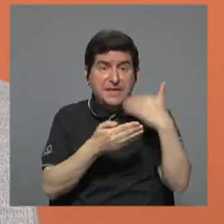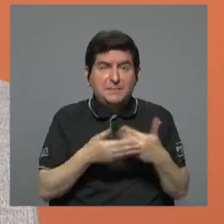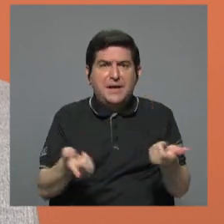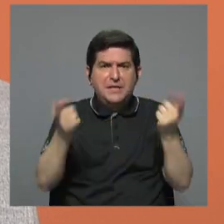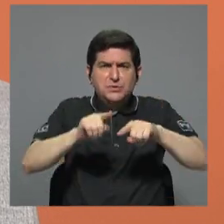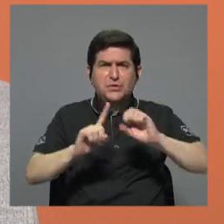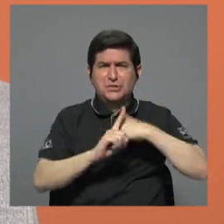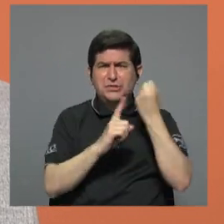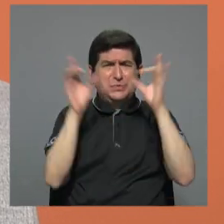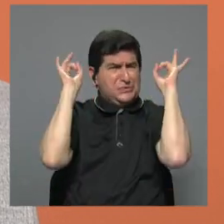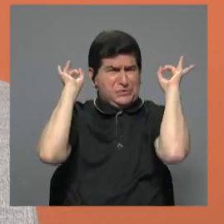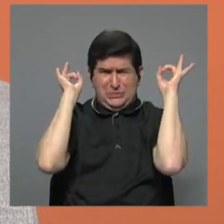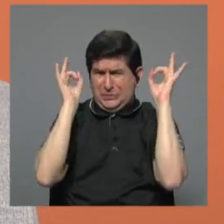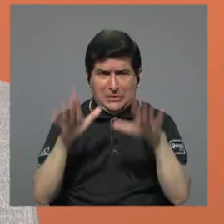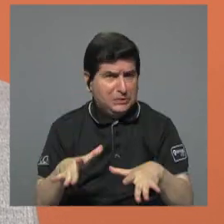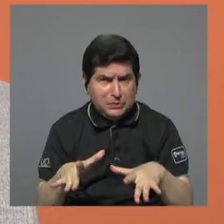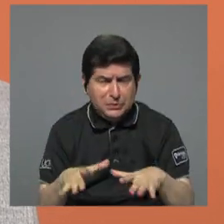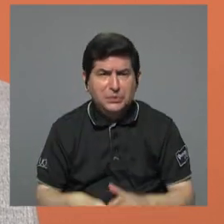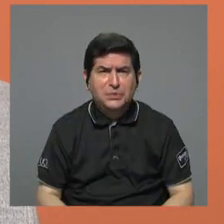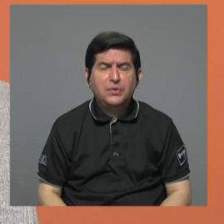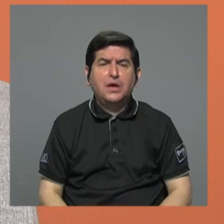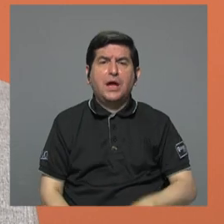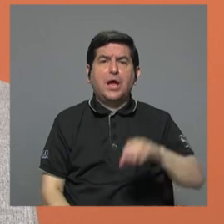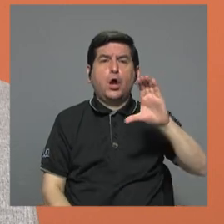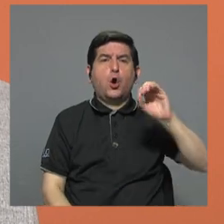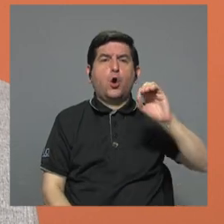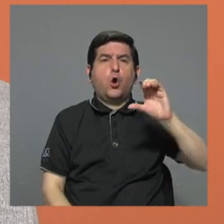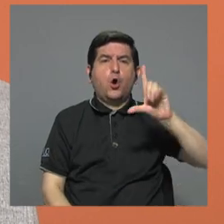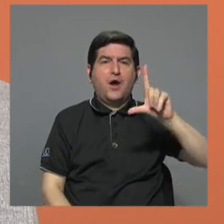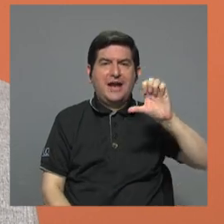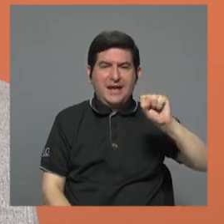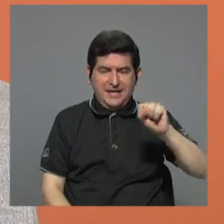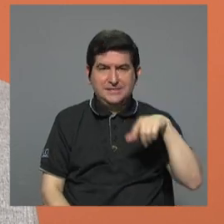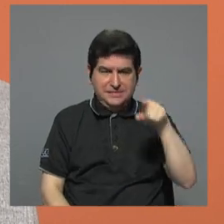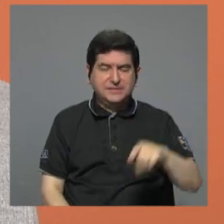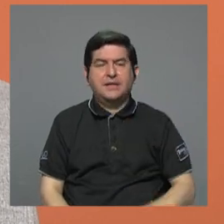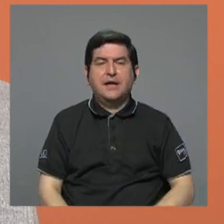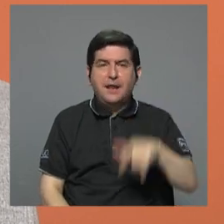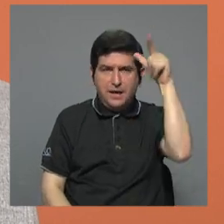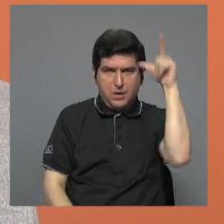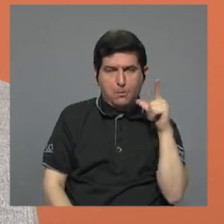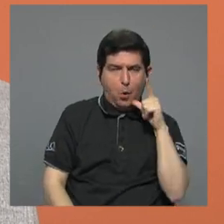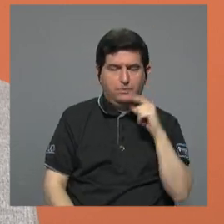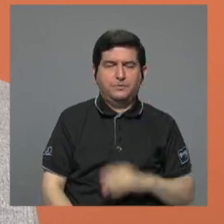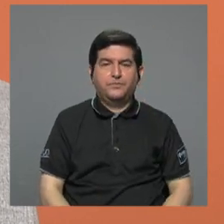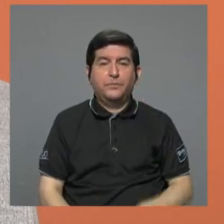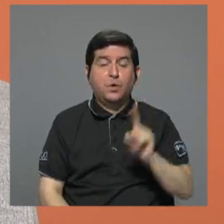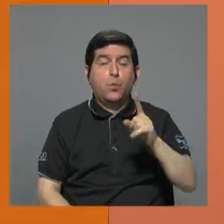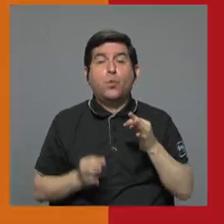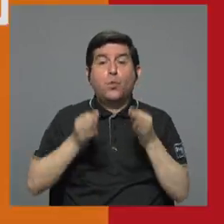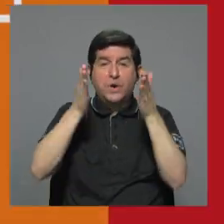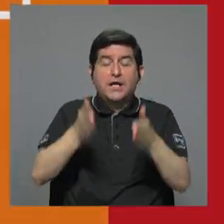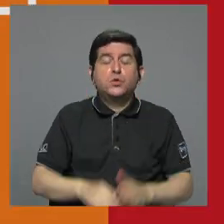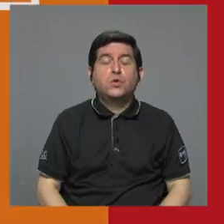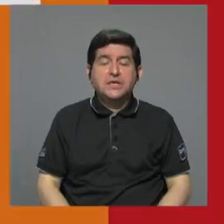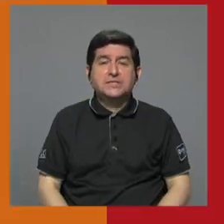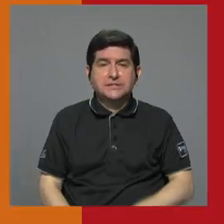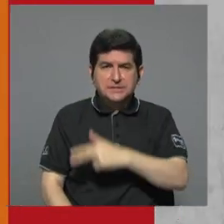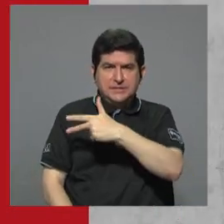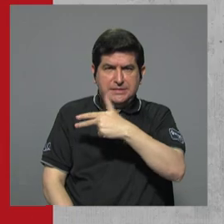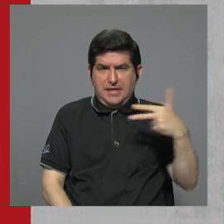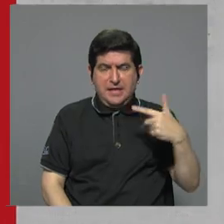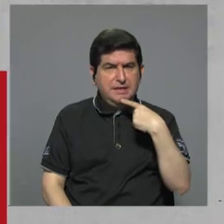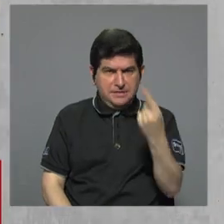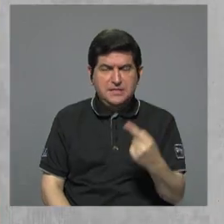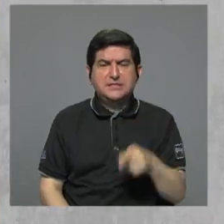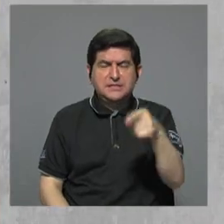dio un hecho muy lamentable en Cocles, en Playa Cocles, en Limón, donde una turista danesa denuncia haber